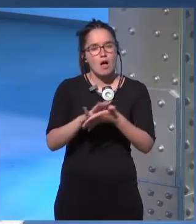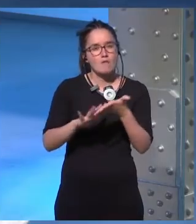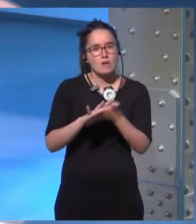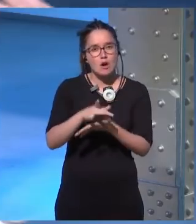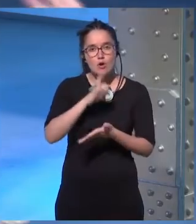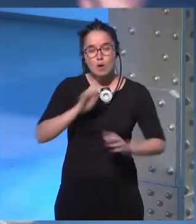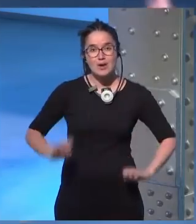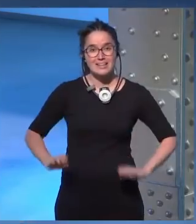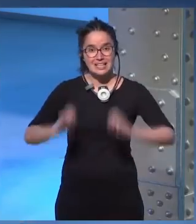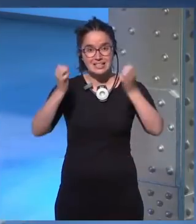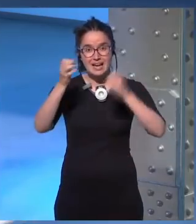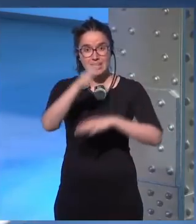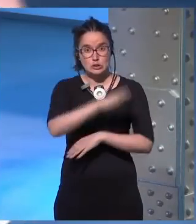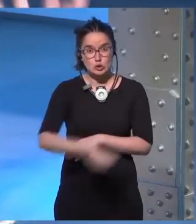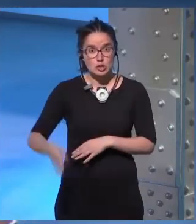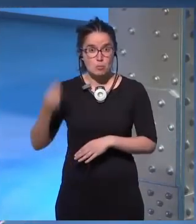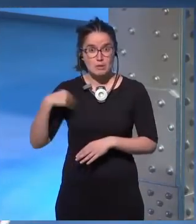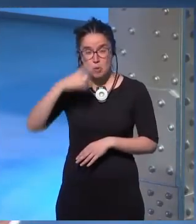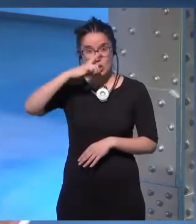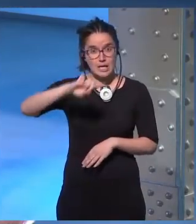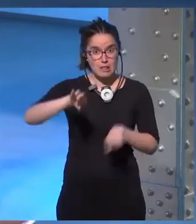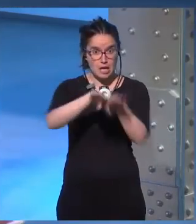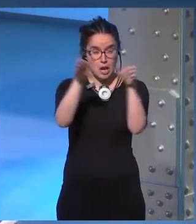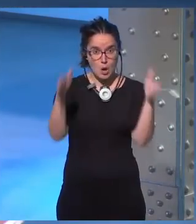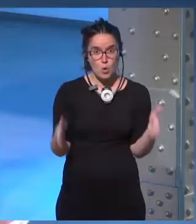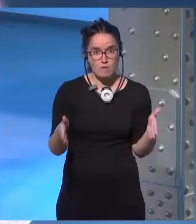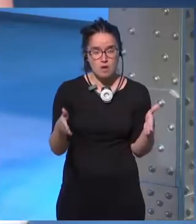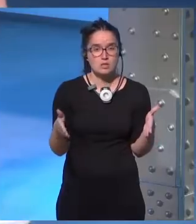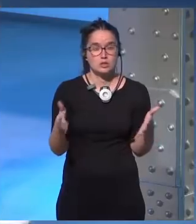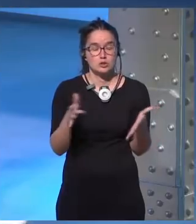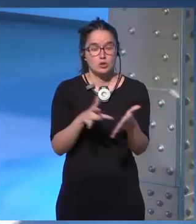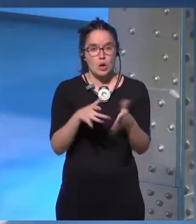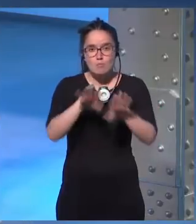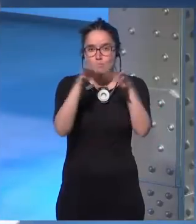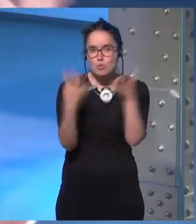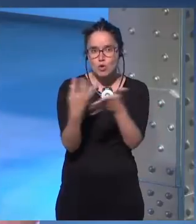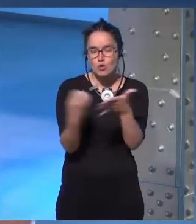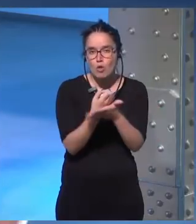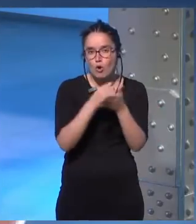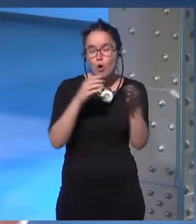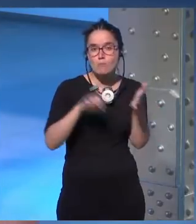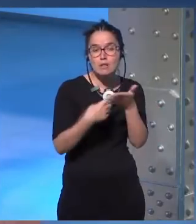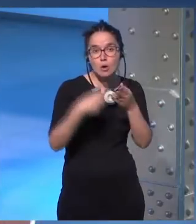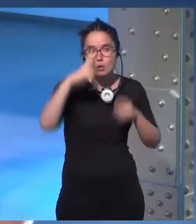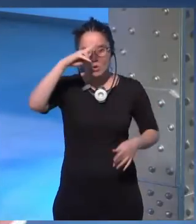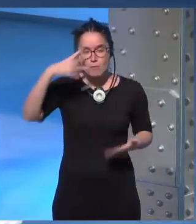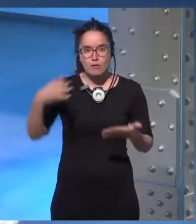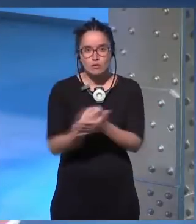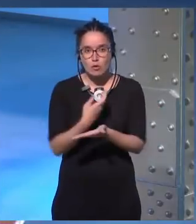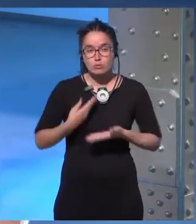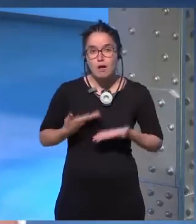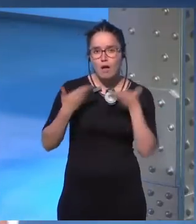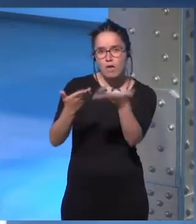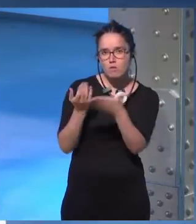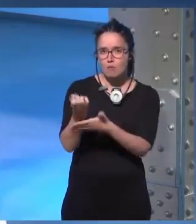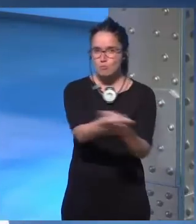cómo rescatar a estos chicos que están en Tailandia en la cueva estamos todo el planeta está preocupado todos queremos aportar nos estamos uniendo